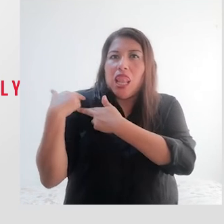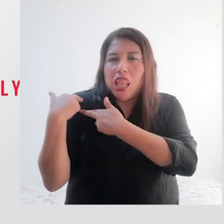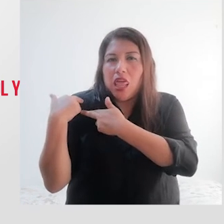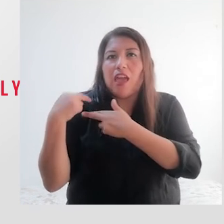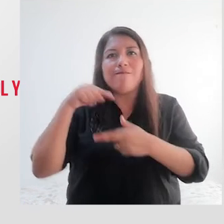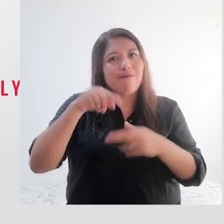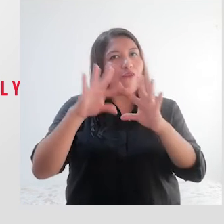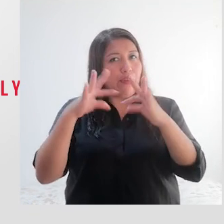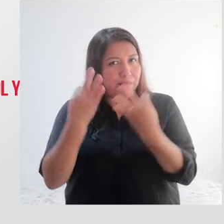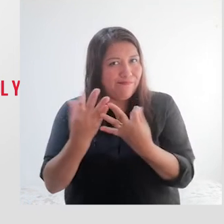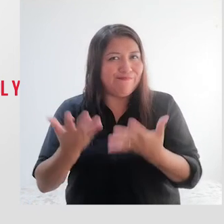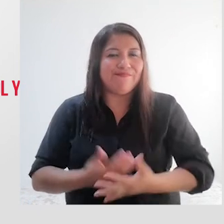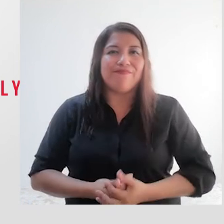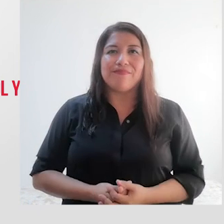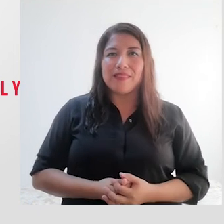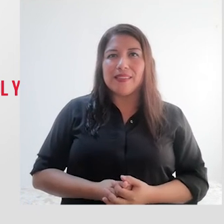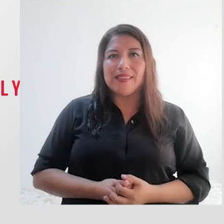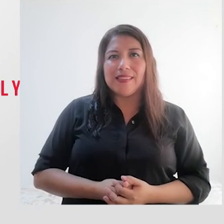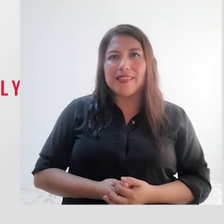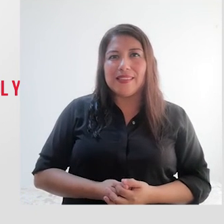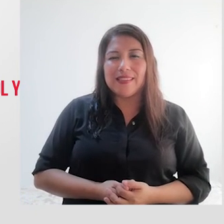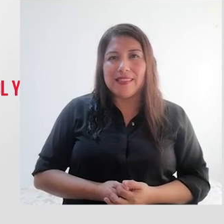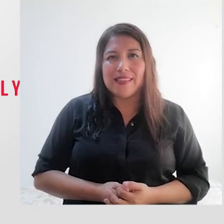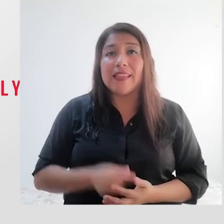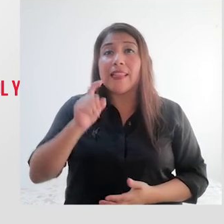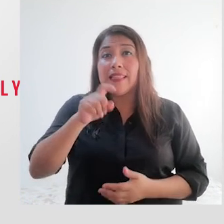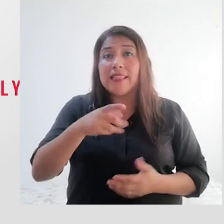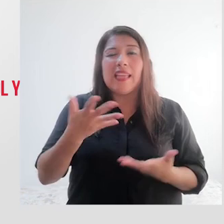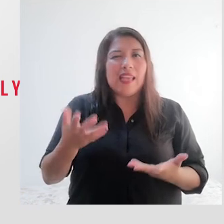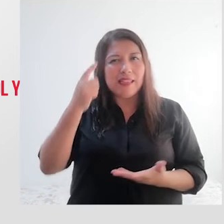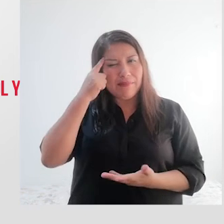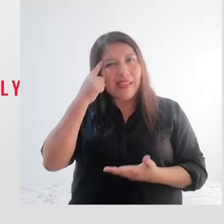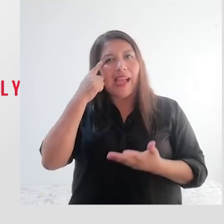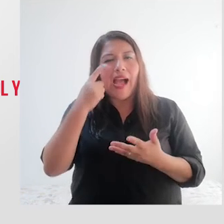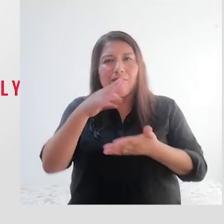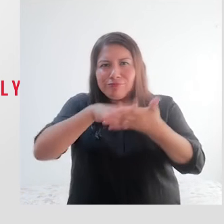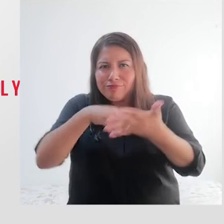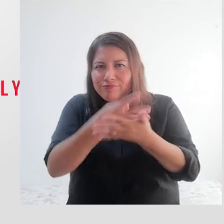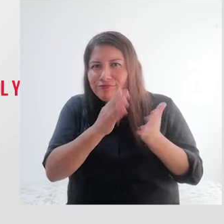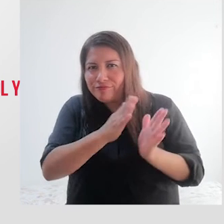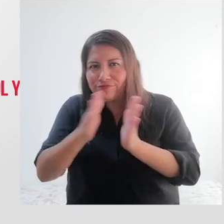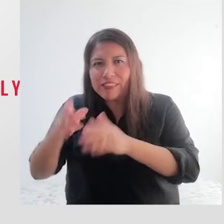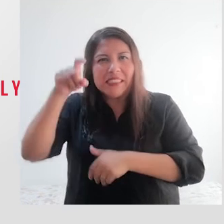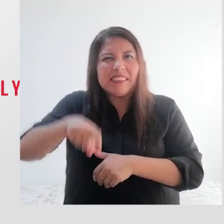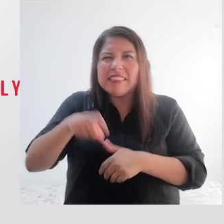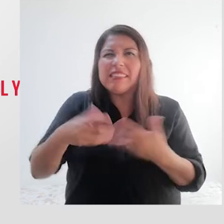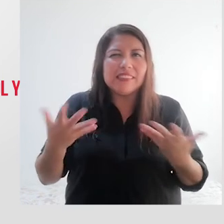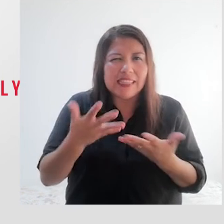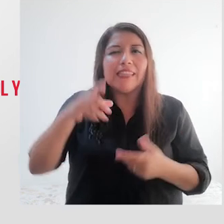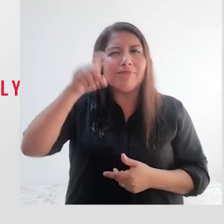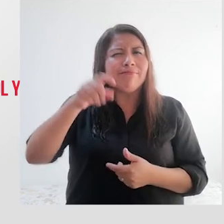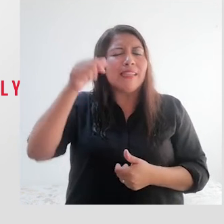a cada miembro de nuestra familia. ¿Sabías que, para elaborar el Plan Familiar de Emergencia, solo